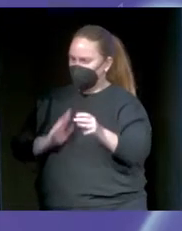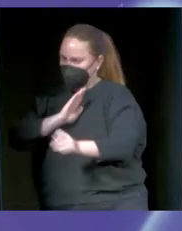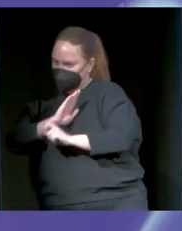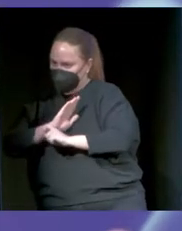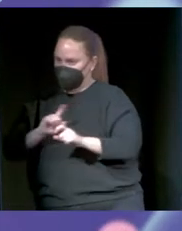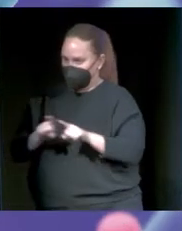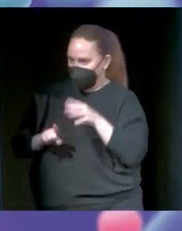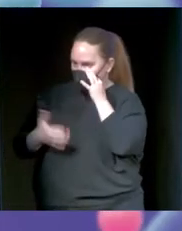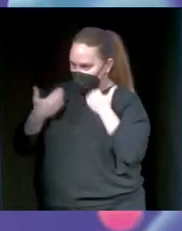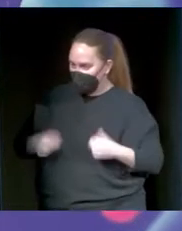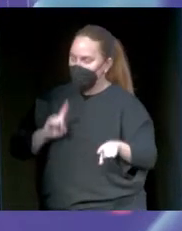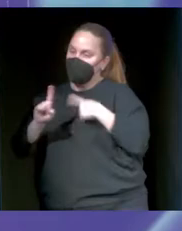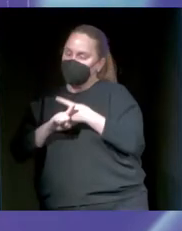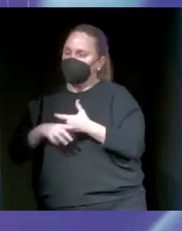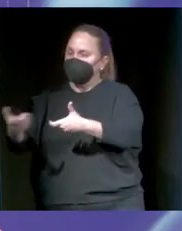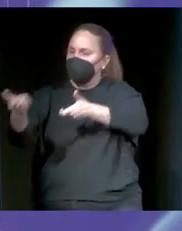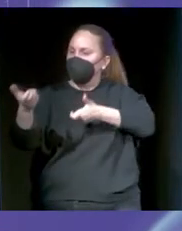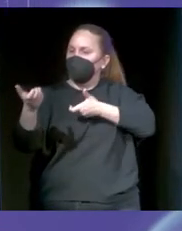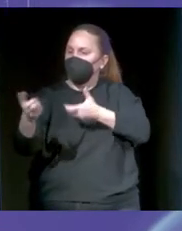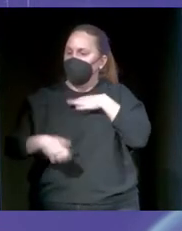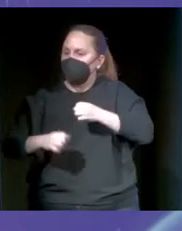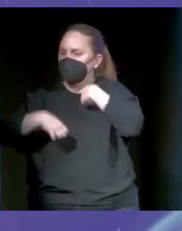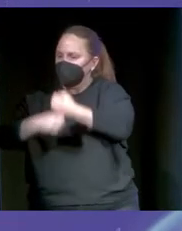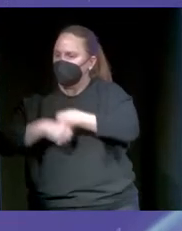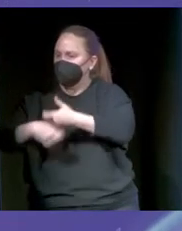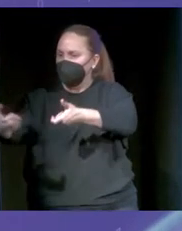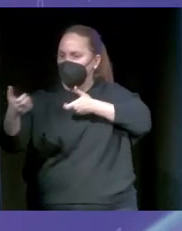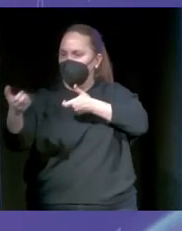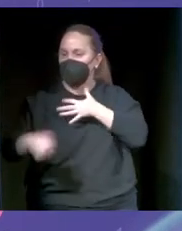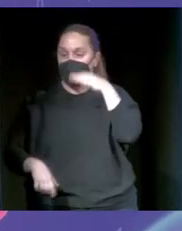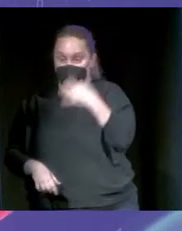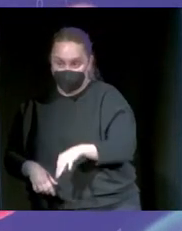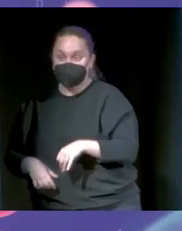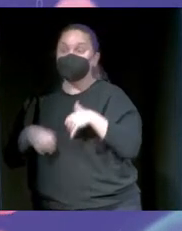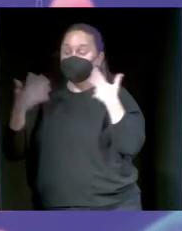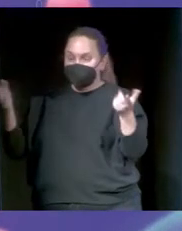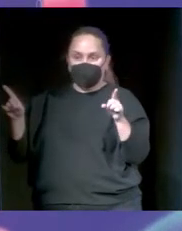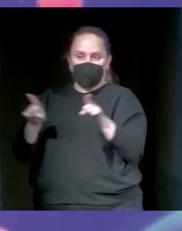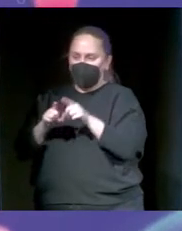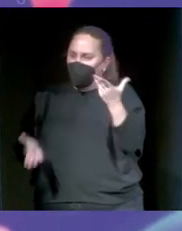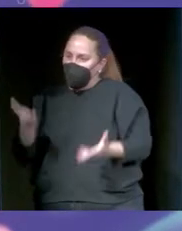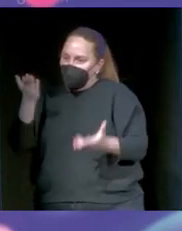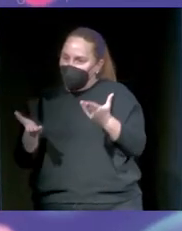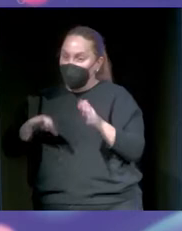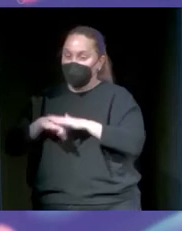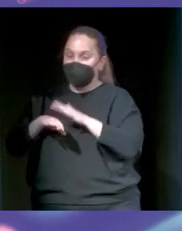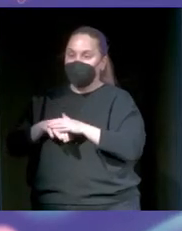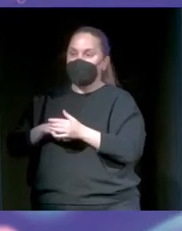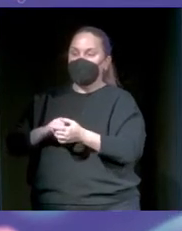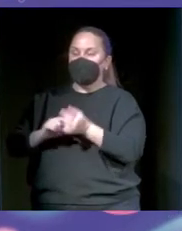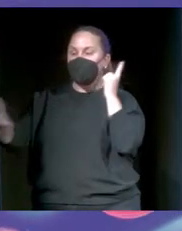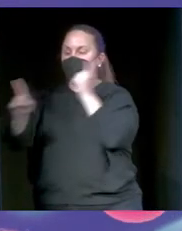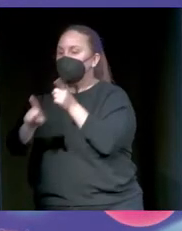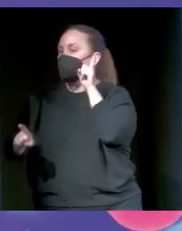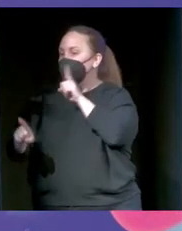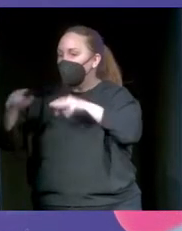de un humano y su capacidad de llevar armas. Para la guerra contra la desinformación necesitamos también centauros. En este caso, centauros